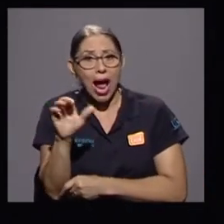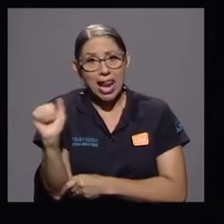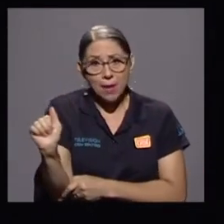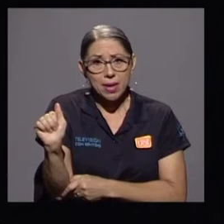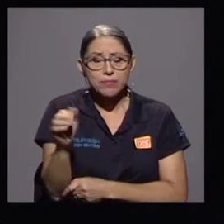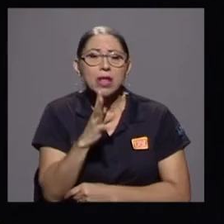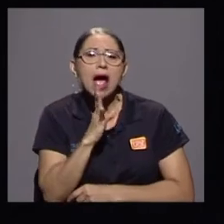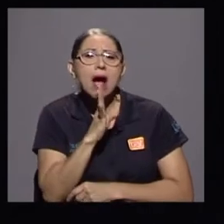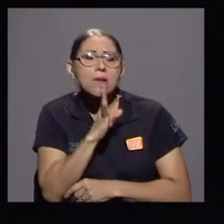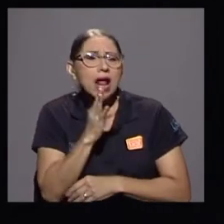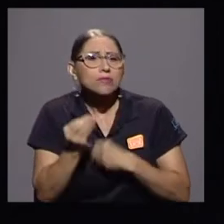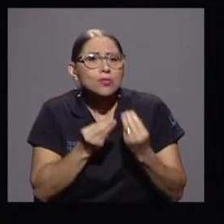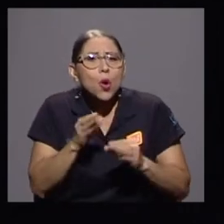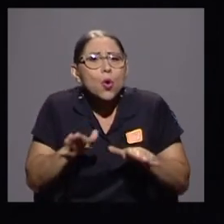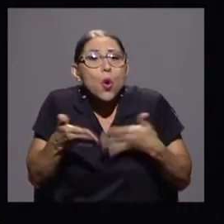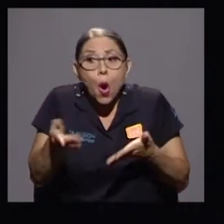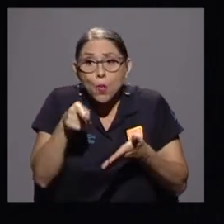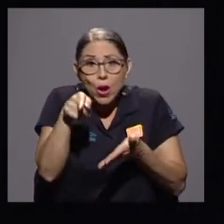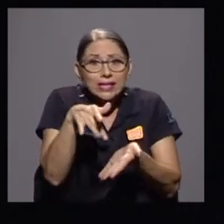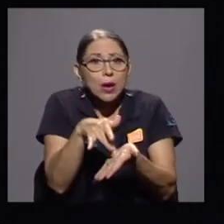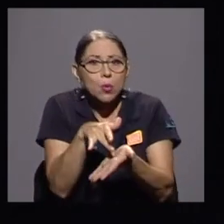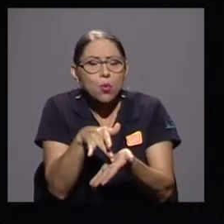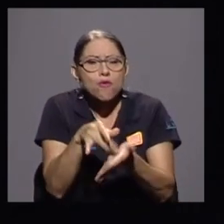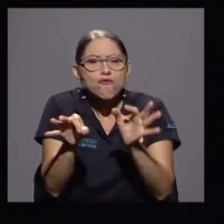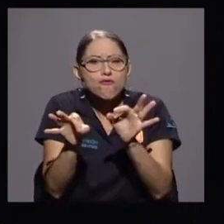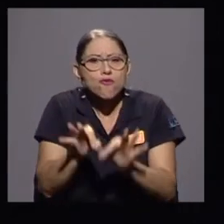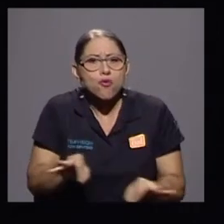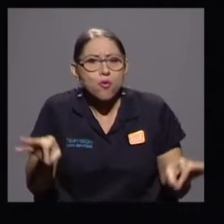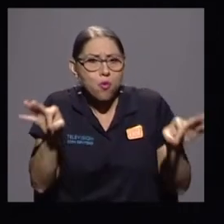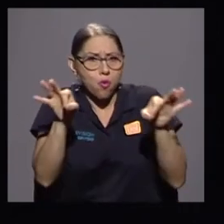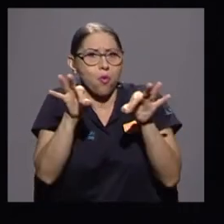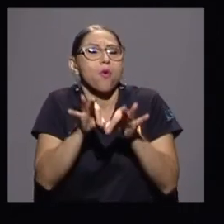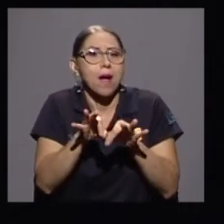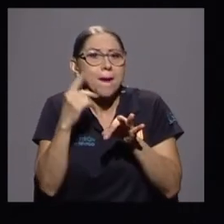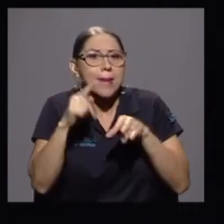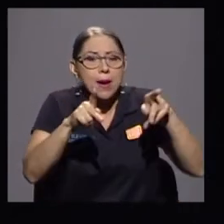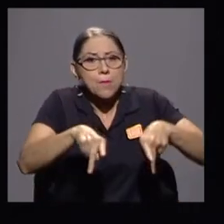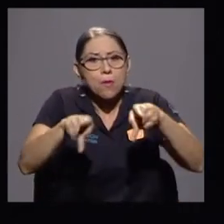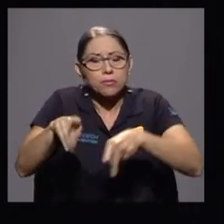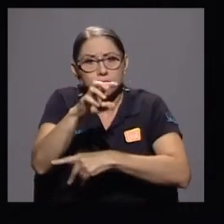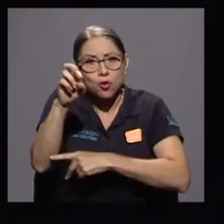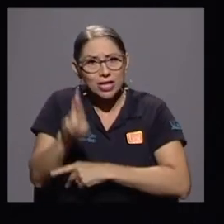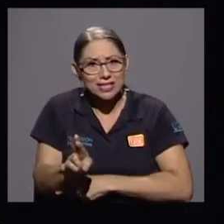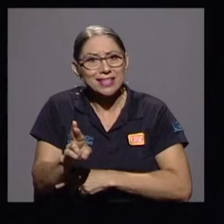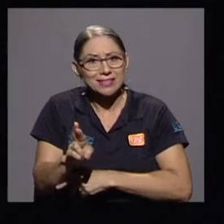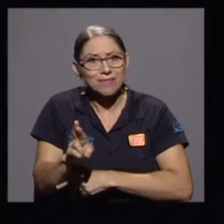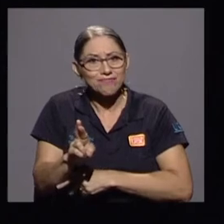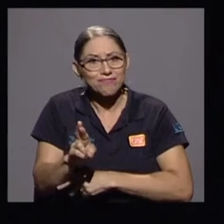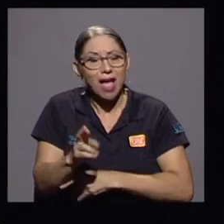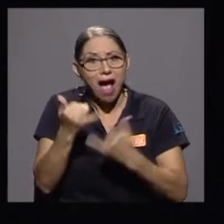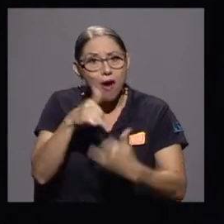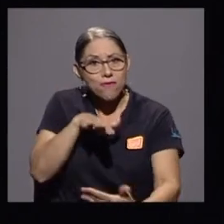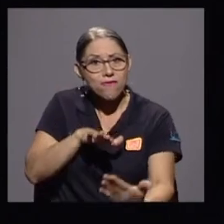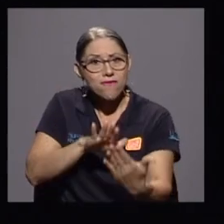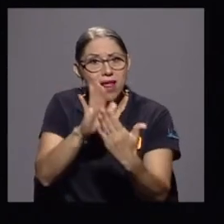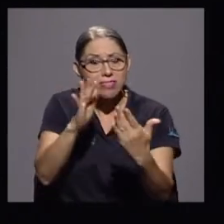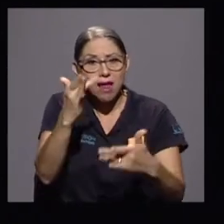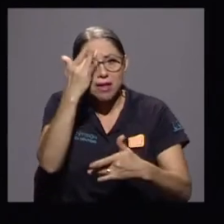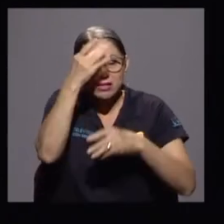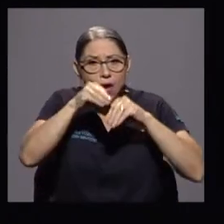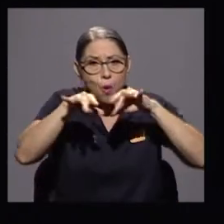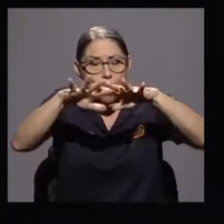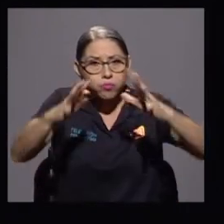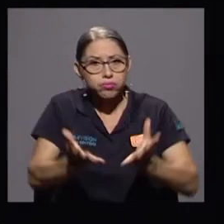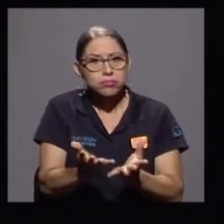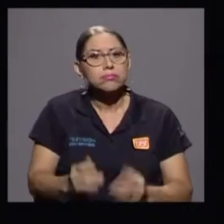sobre cómo esa producción va a ser fundamental en la ciudadanía costarricense ante esta pandemia que venimos